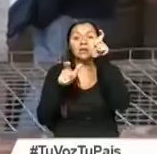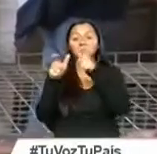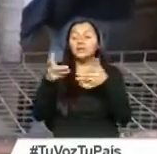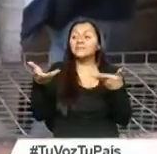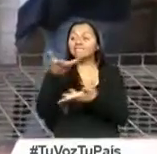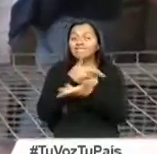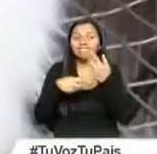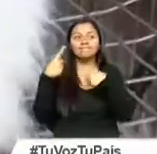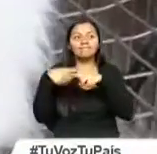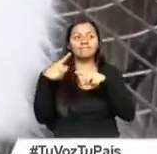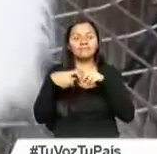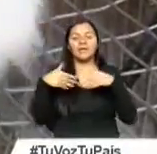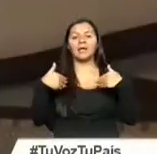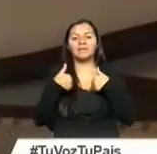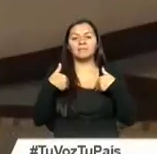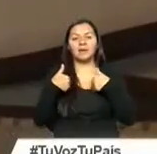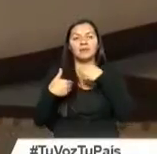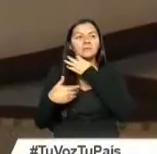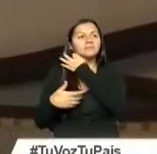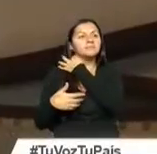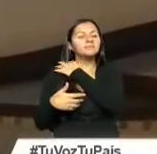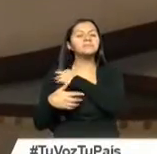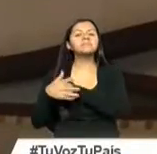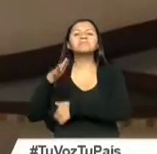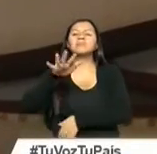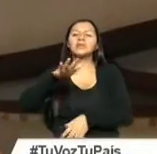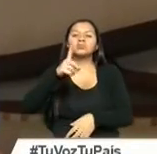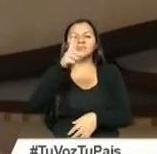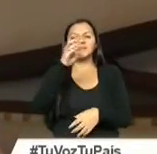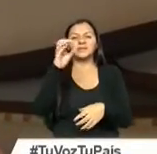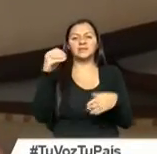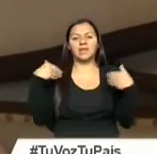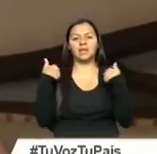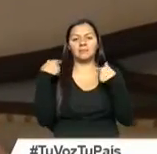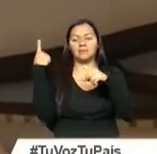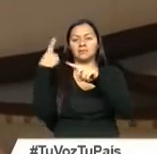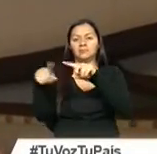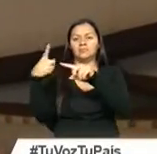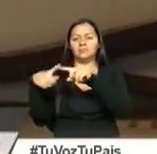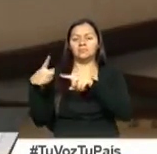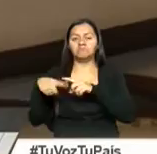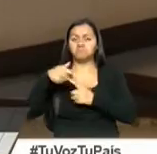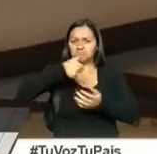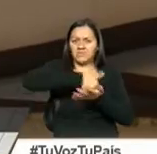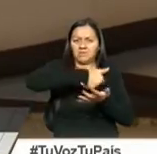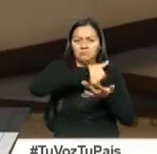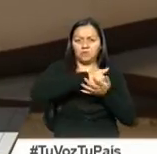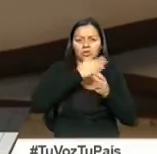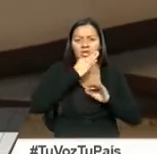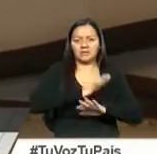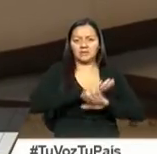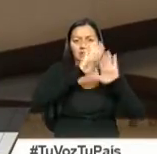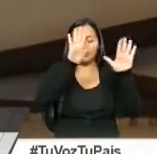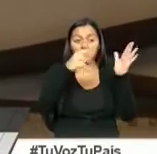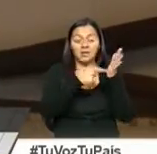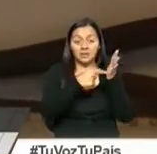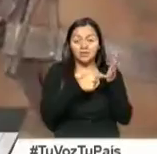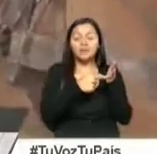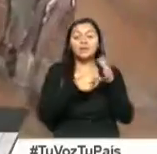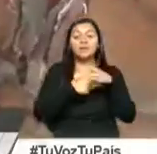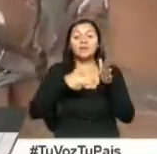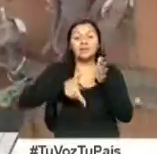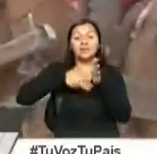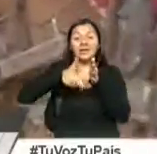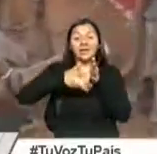una gran variedad de animales. Tenemos aproximadamente 100 animales propios de una granja. Pasa el tren, este lugar